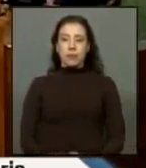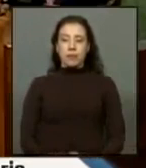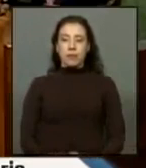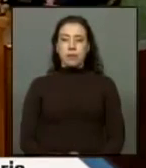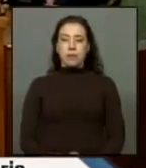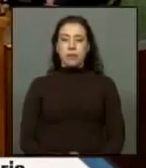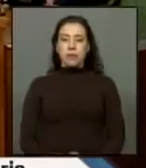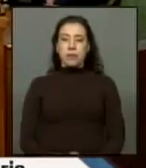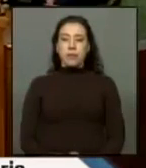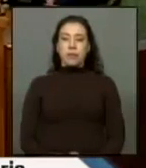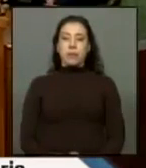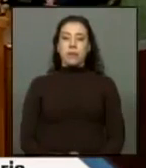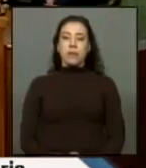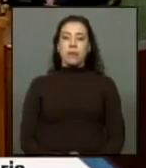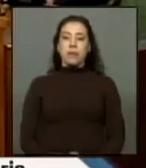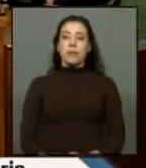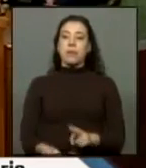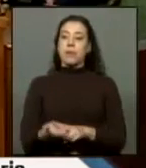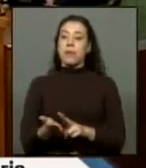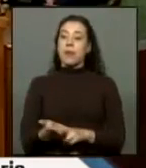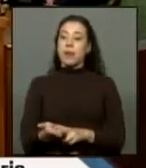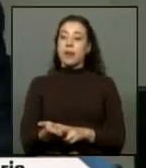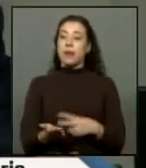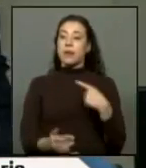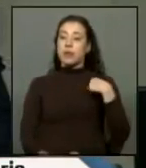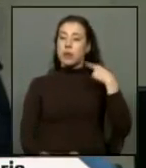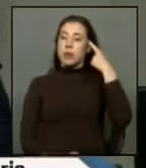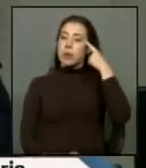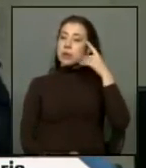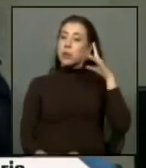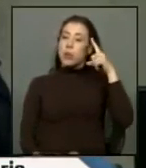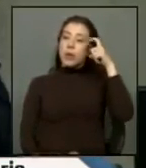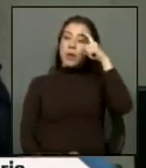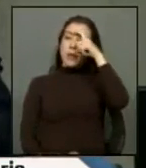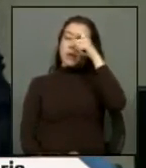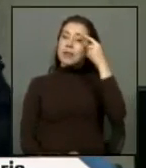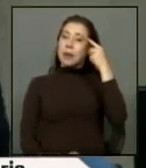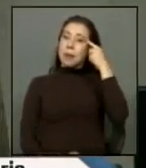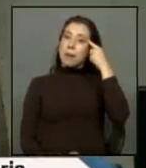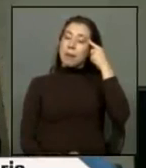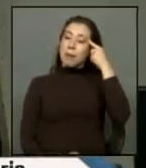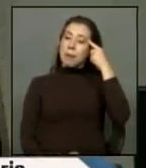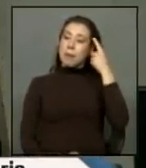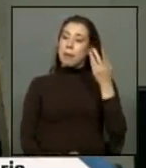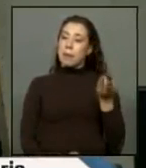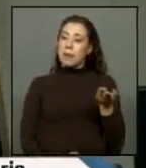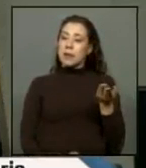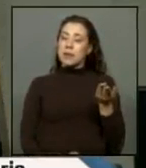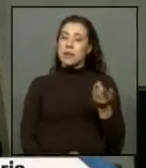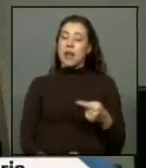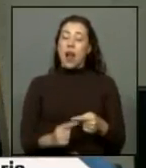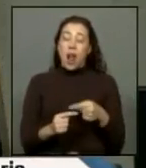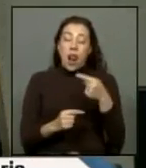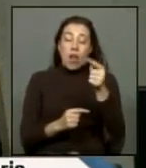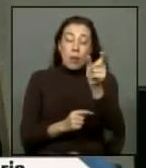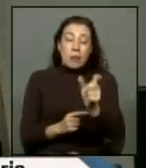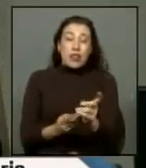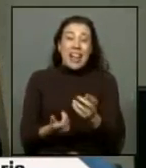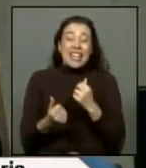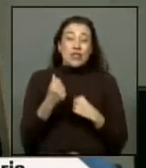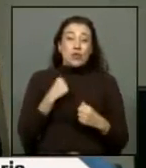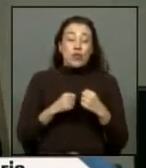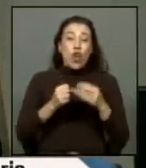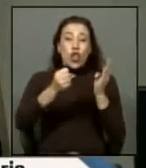que yo creo que es muy difícil ponerse la posición de quienes fueron víctimas de torturas